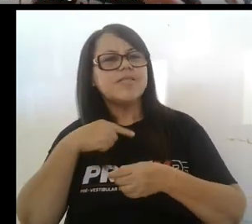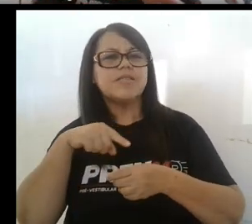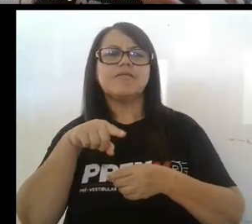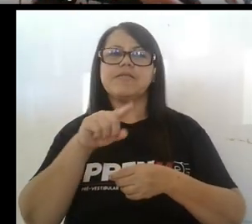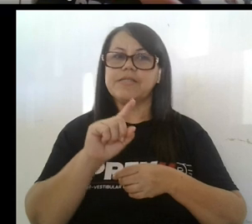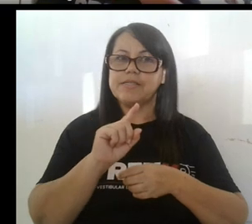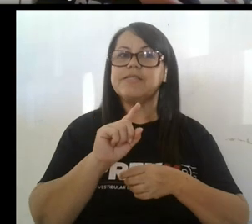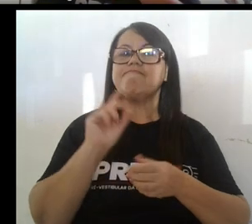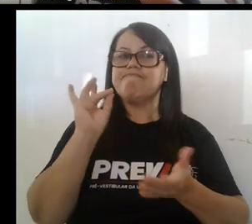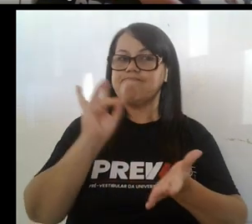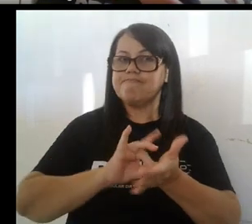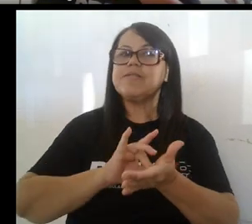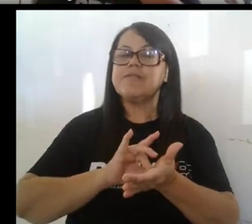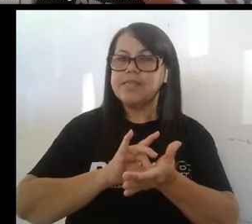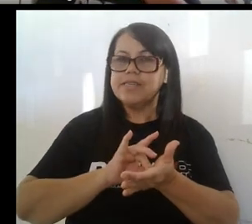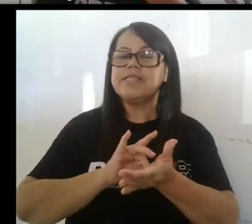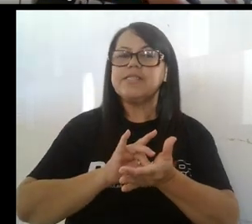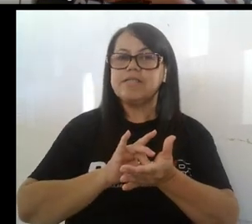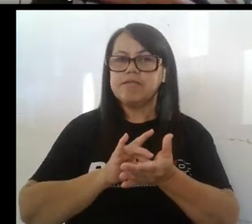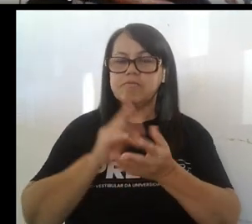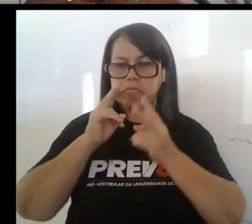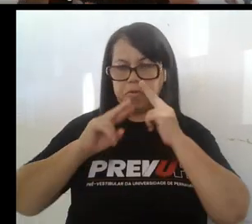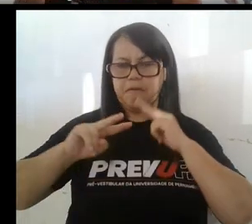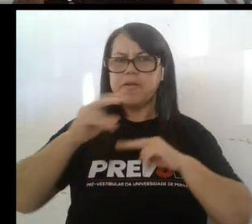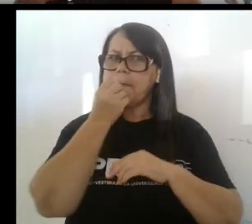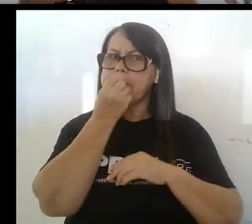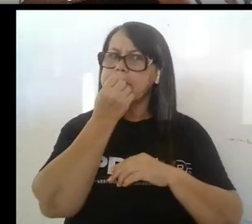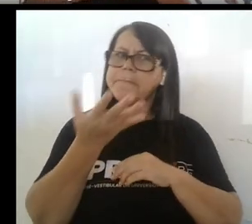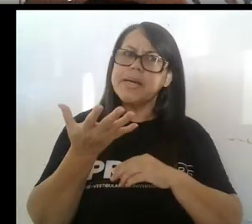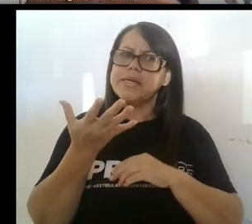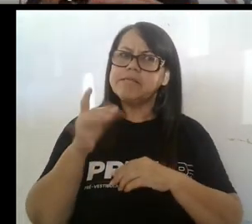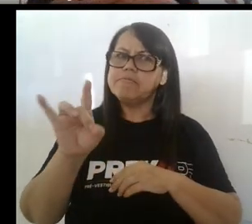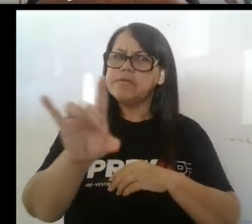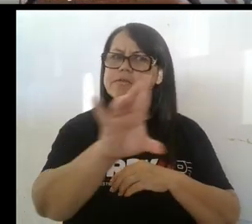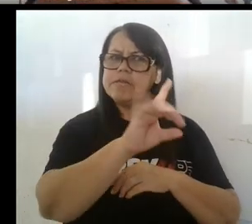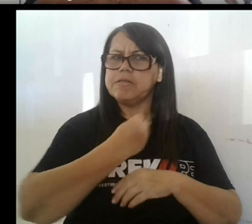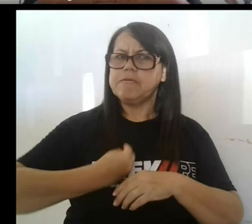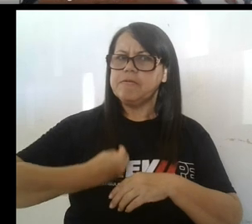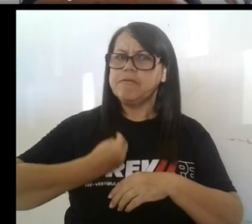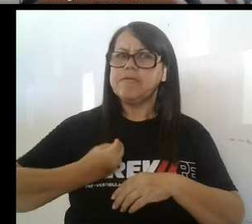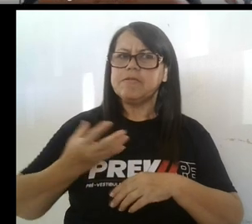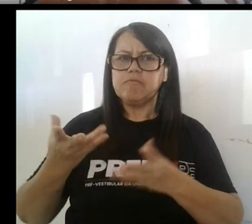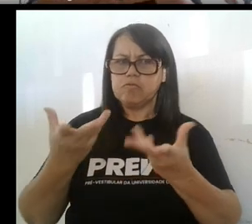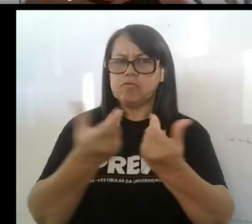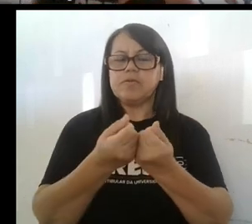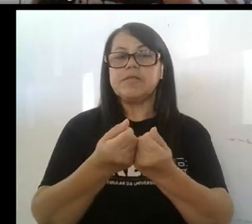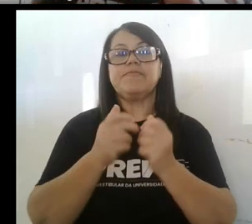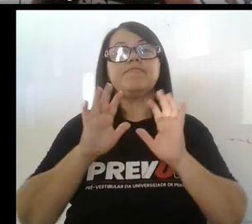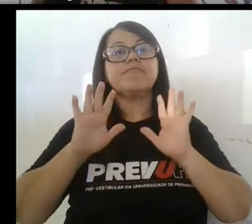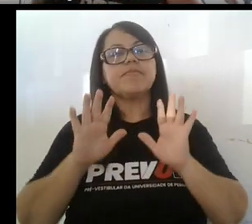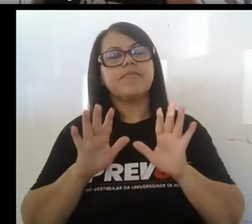y el gato. Espero que realmente os llevéis muy bien con vosotros y con vosotros mismos. ¿Eh?